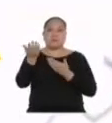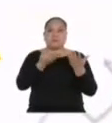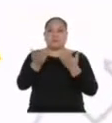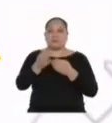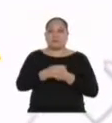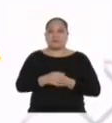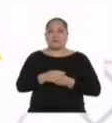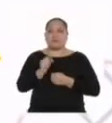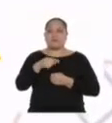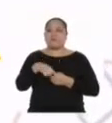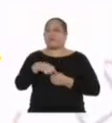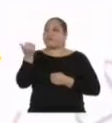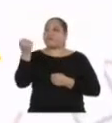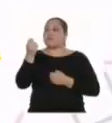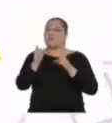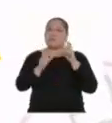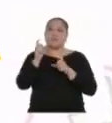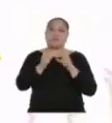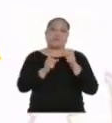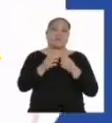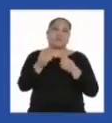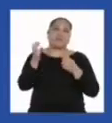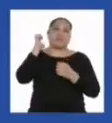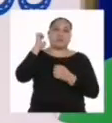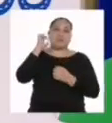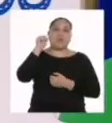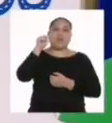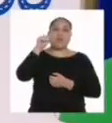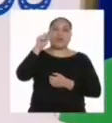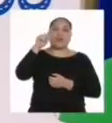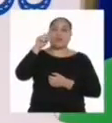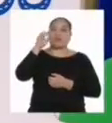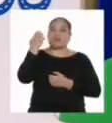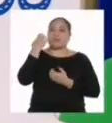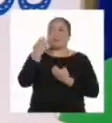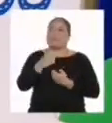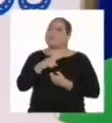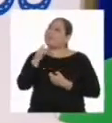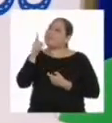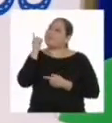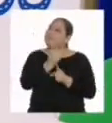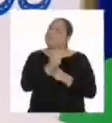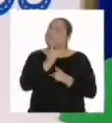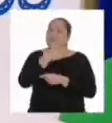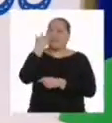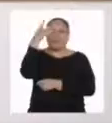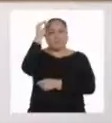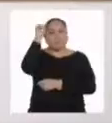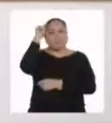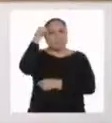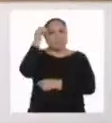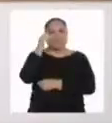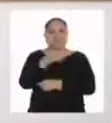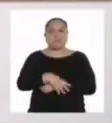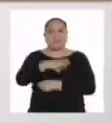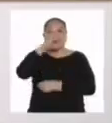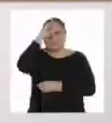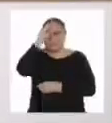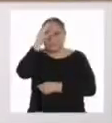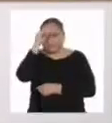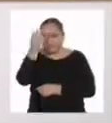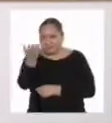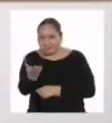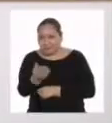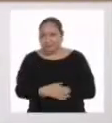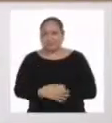servicios a los demás agentes económicos. ¡Claro! Eso era. Ya me acordé. Chicas,